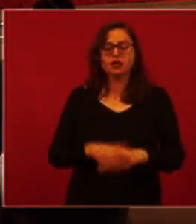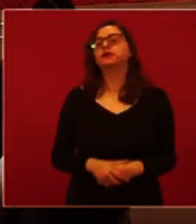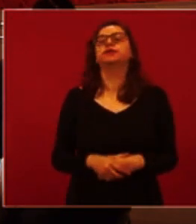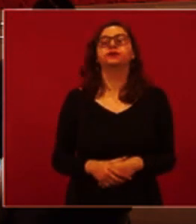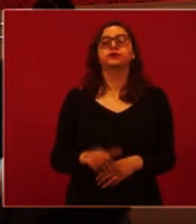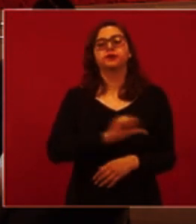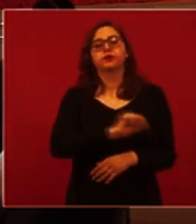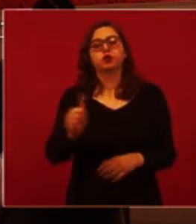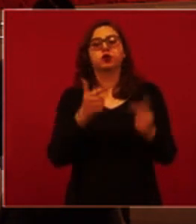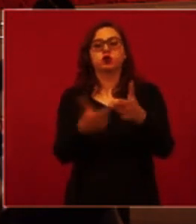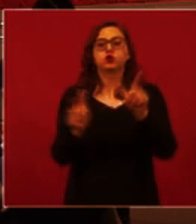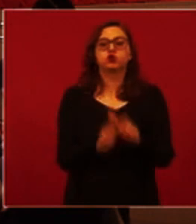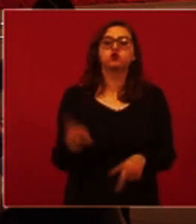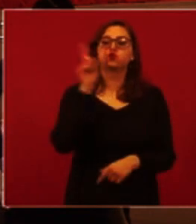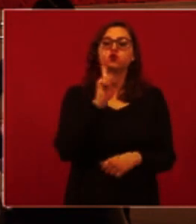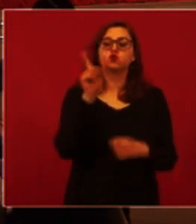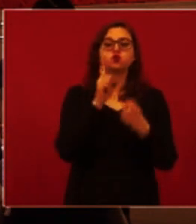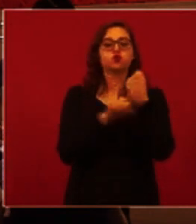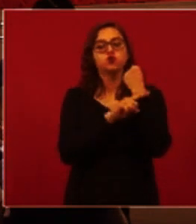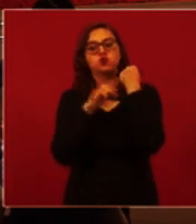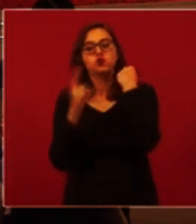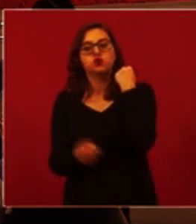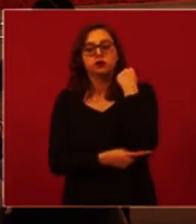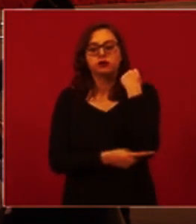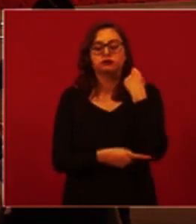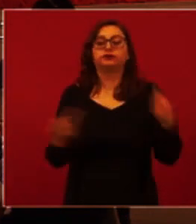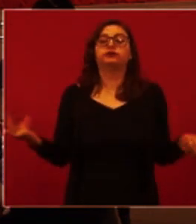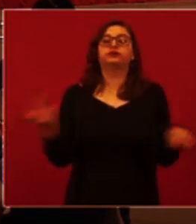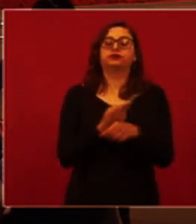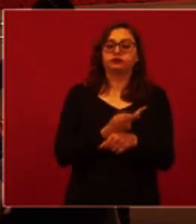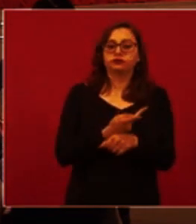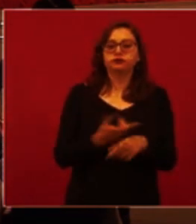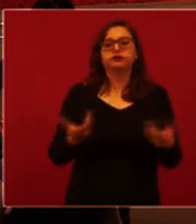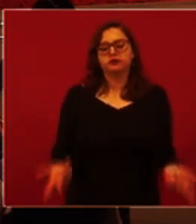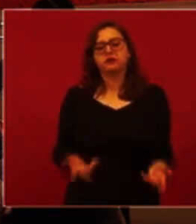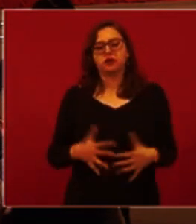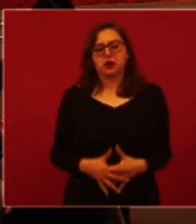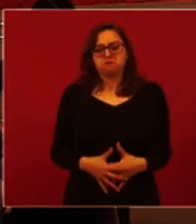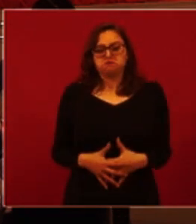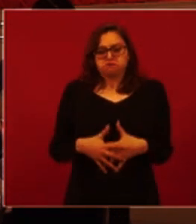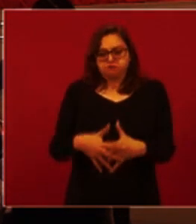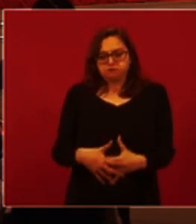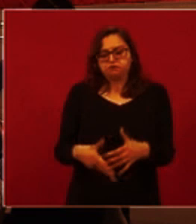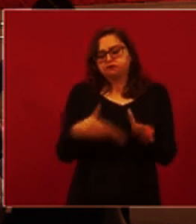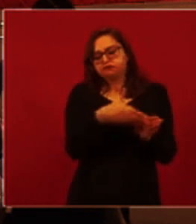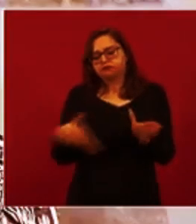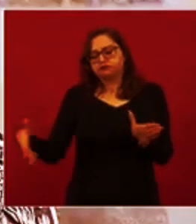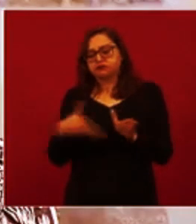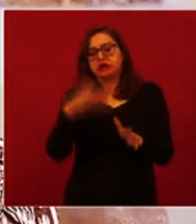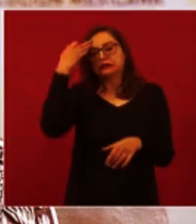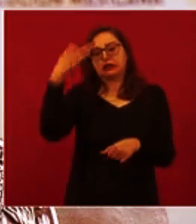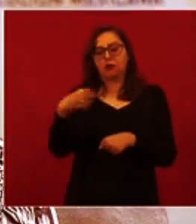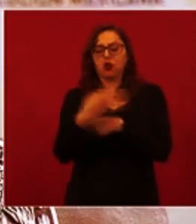enfatizar son las embarazadas. El embarazo es una condición transitoria, temporal, de mayor riesgo de complicaciones,